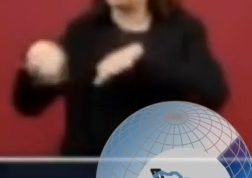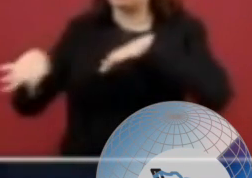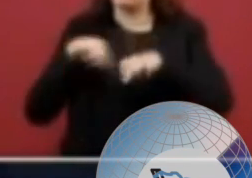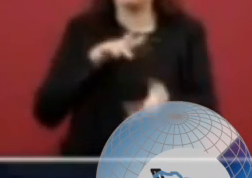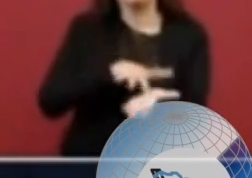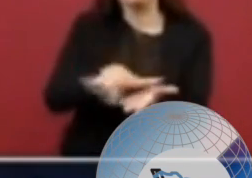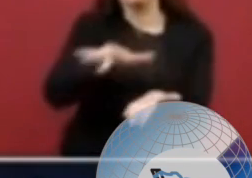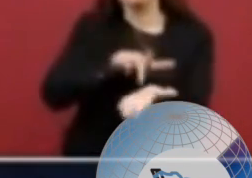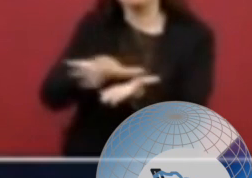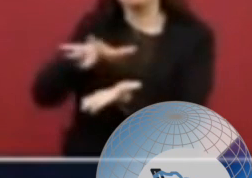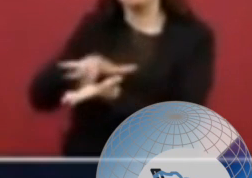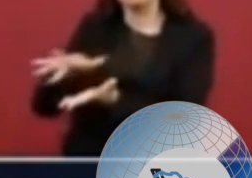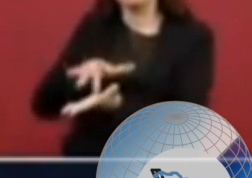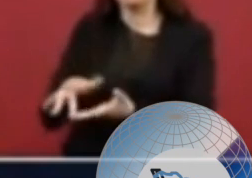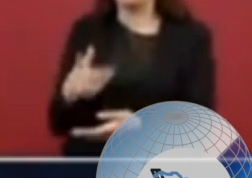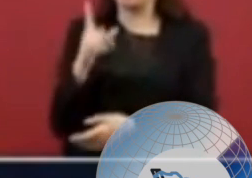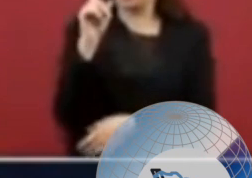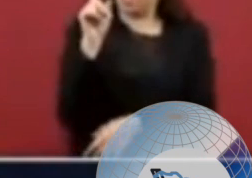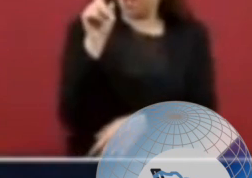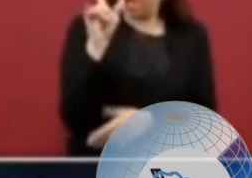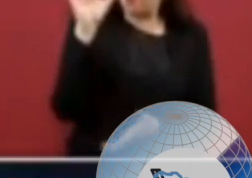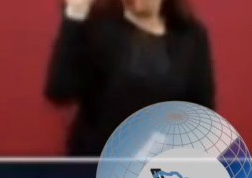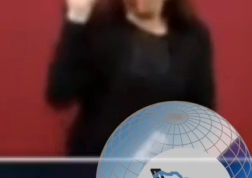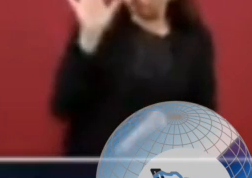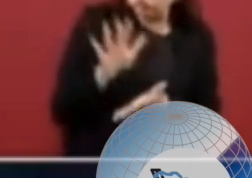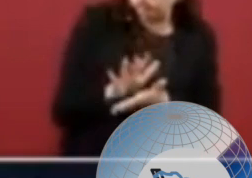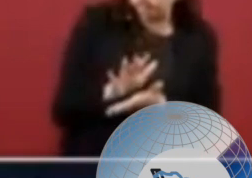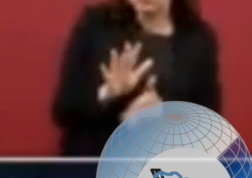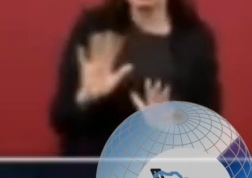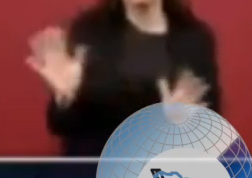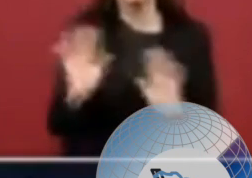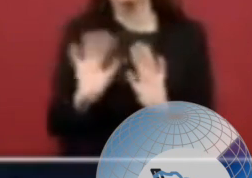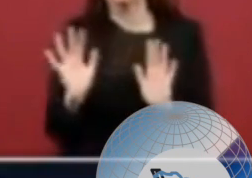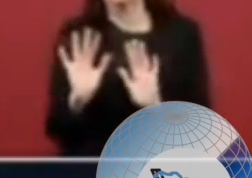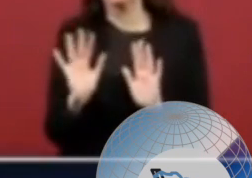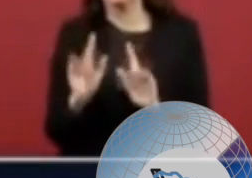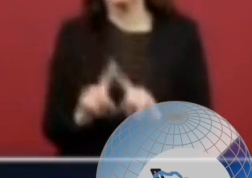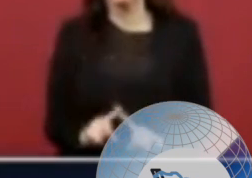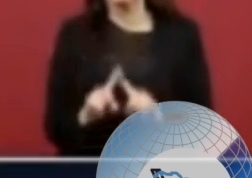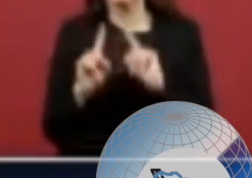tener menos agua. Al contrario,